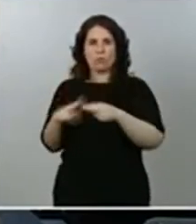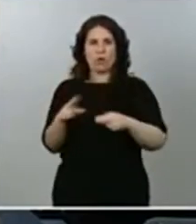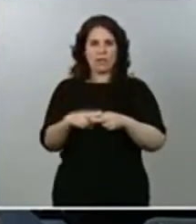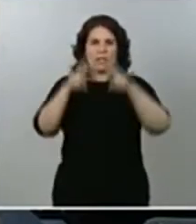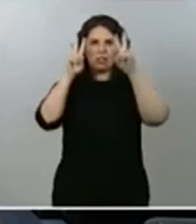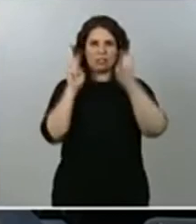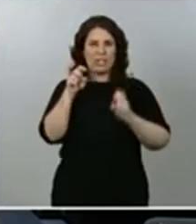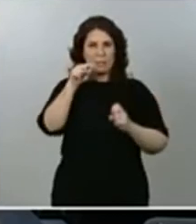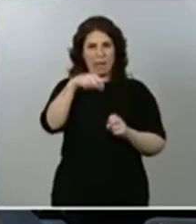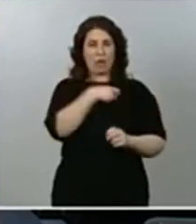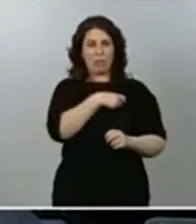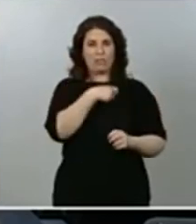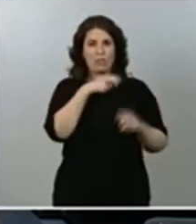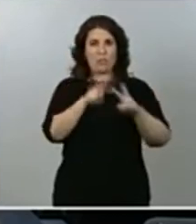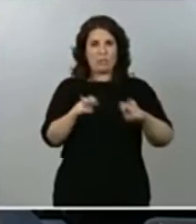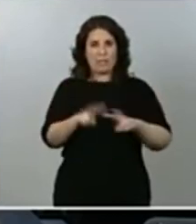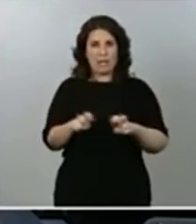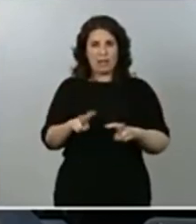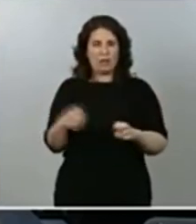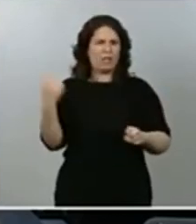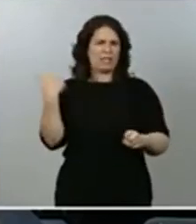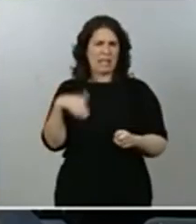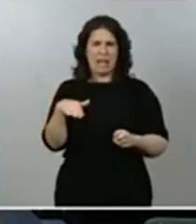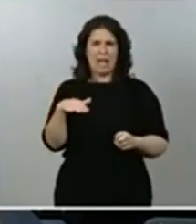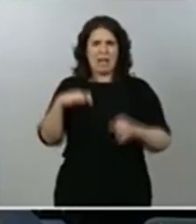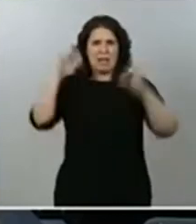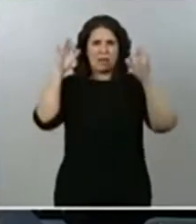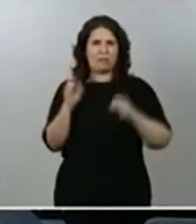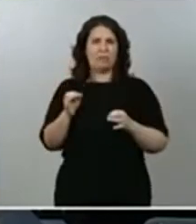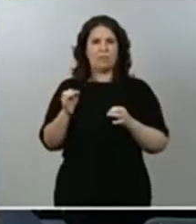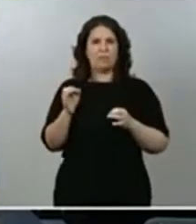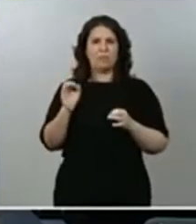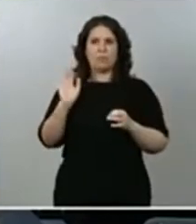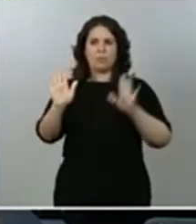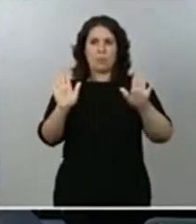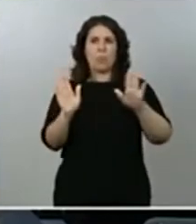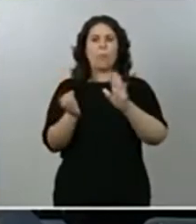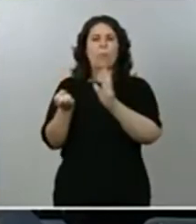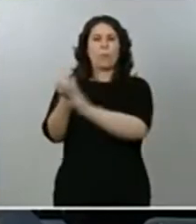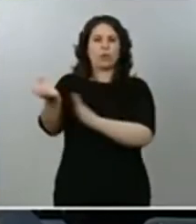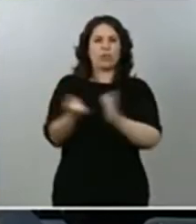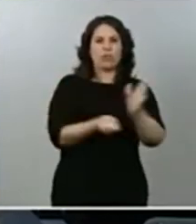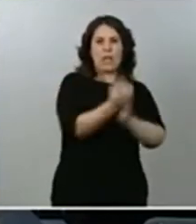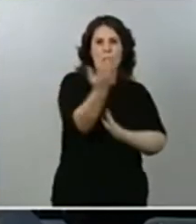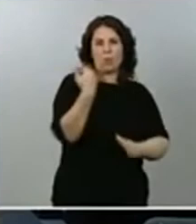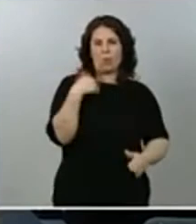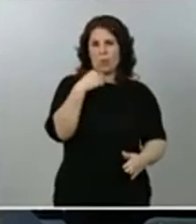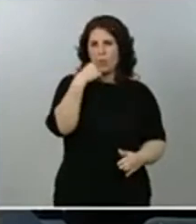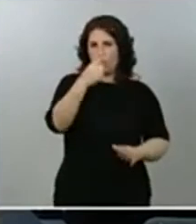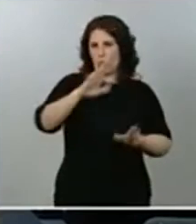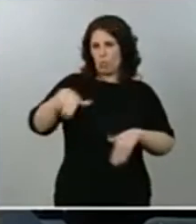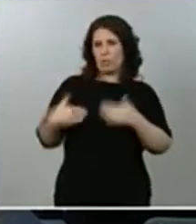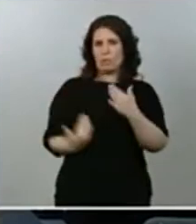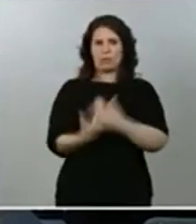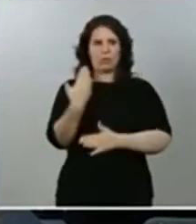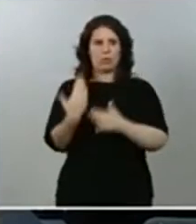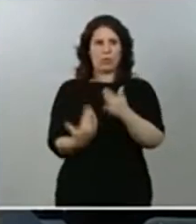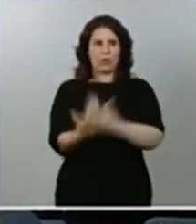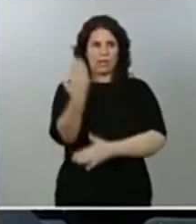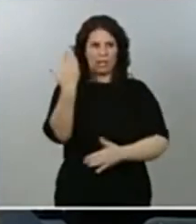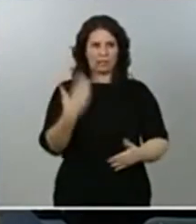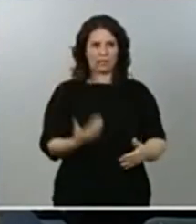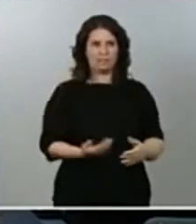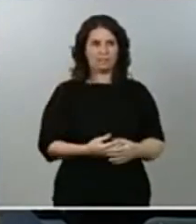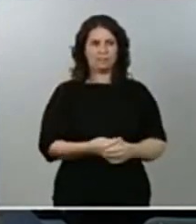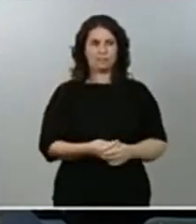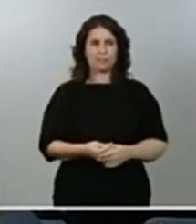comisión se ha quedado reservada a lo que sus portavoces han ido comunicando a lo largo de estos últimos días, sin que, insisto,